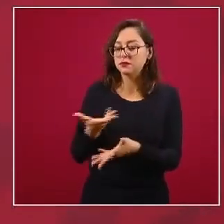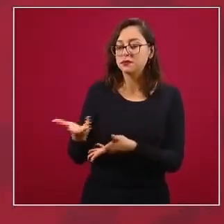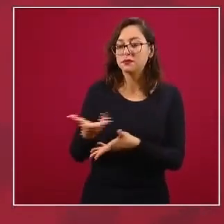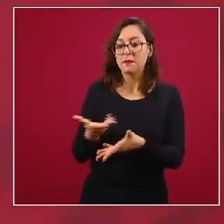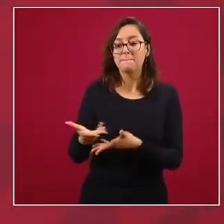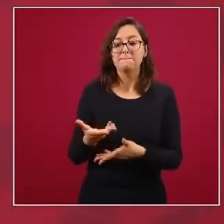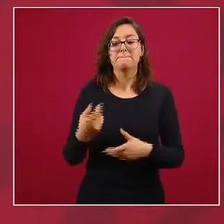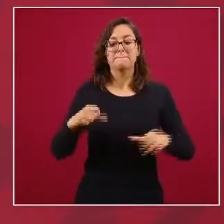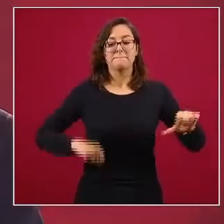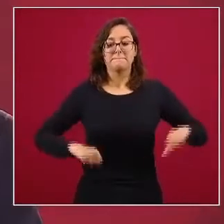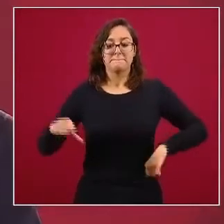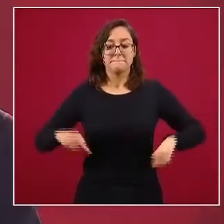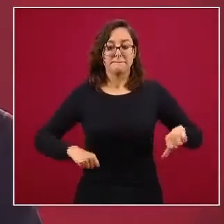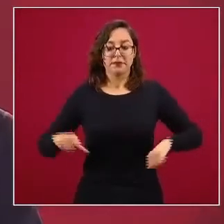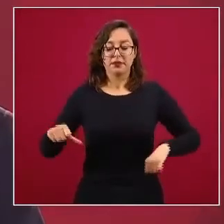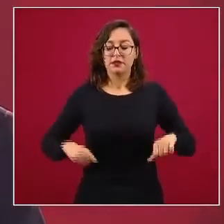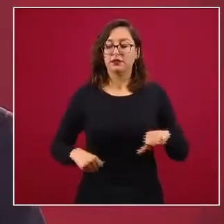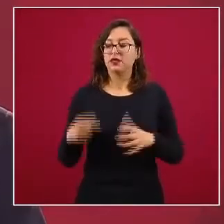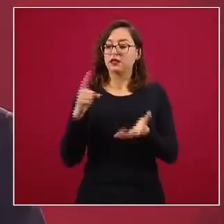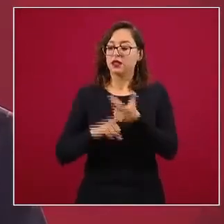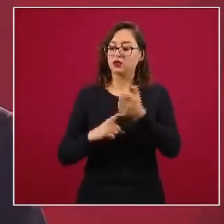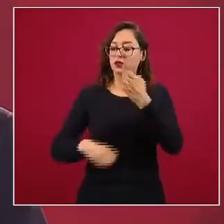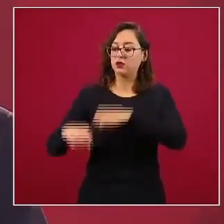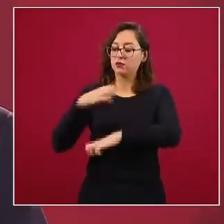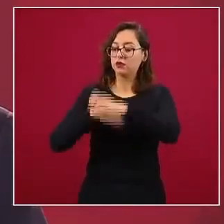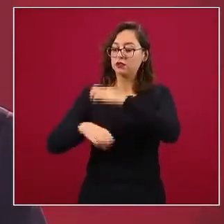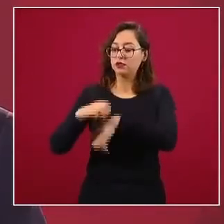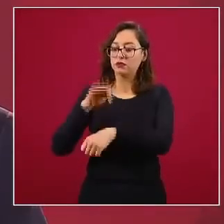la actividad de las empresas en términos de la seguridad sanitaria.